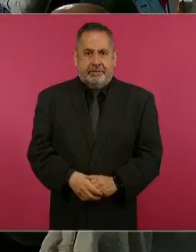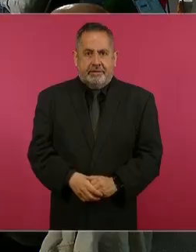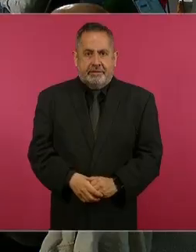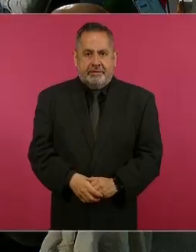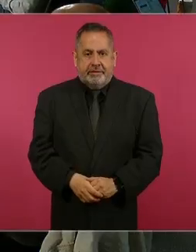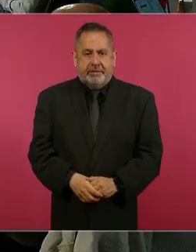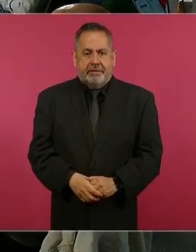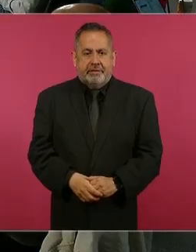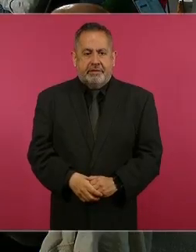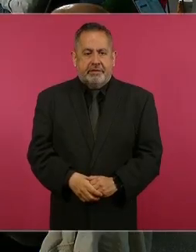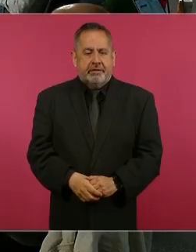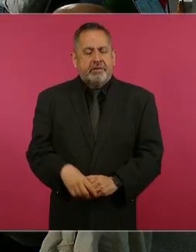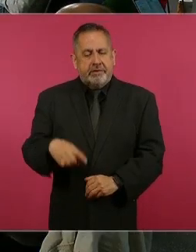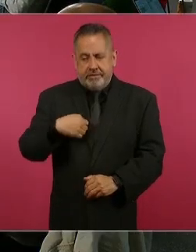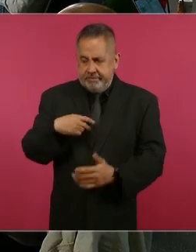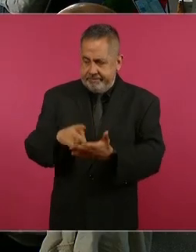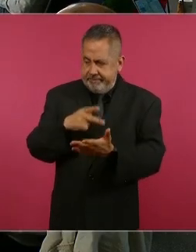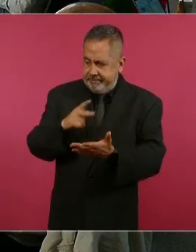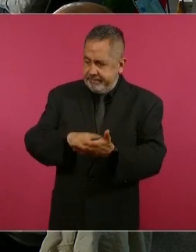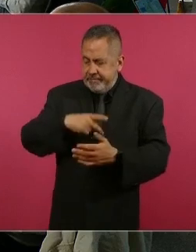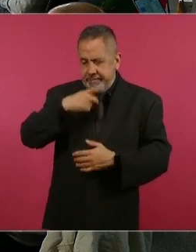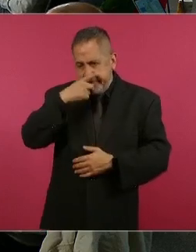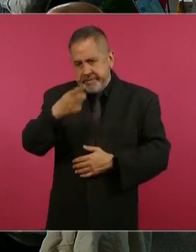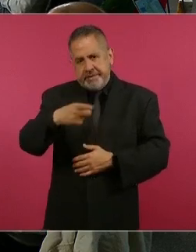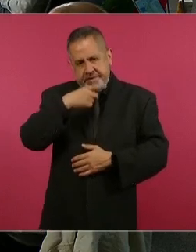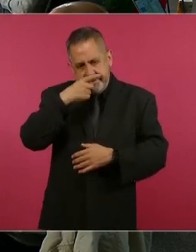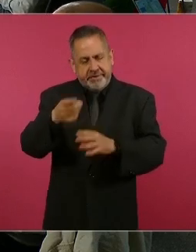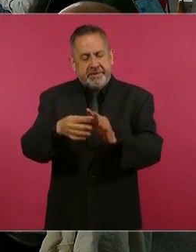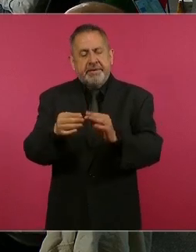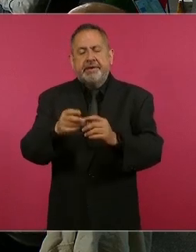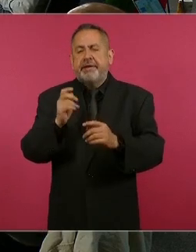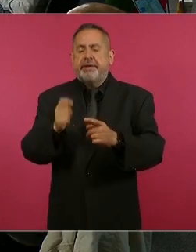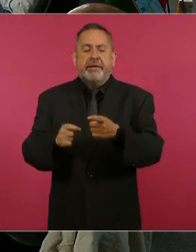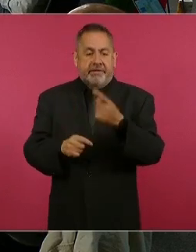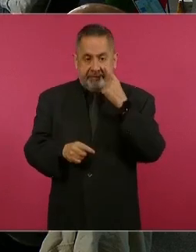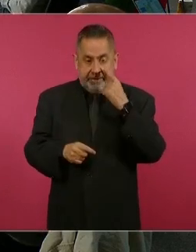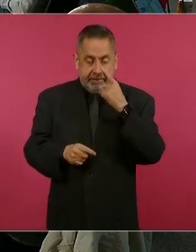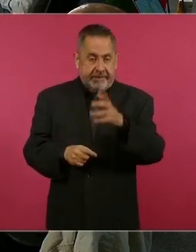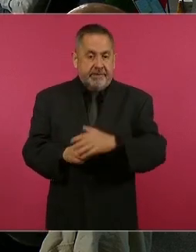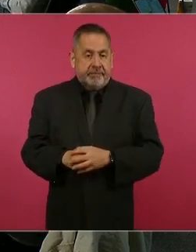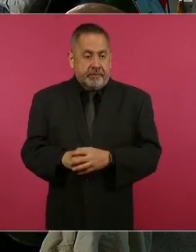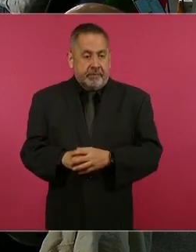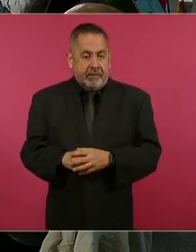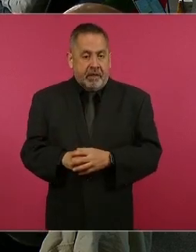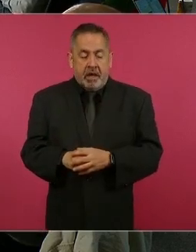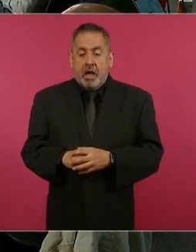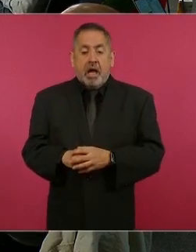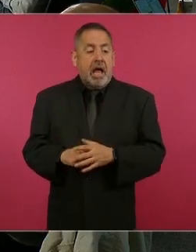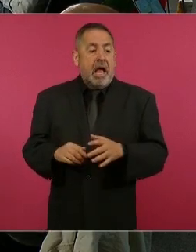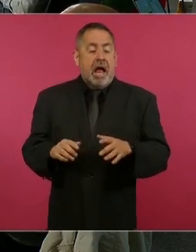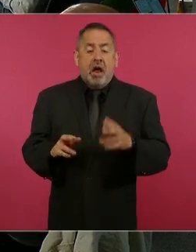Siempre repito que cuando se da una revolución